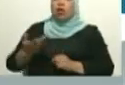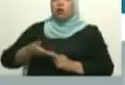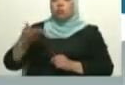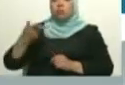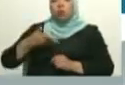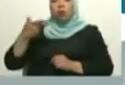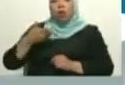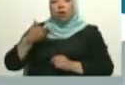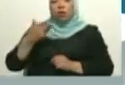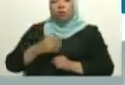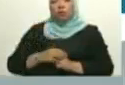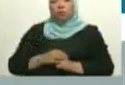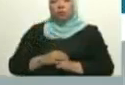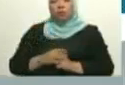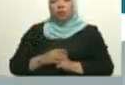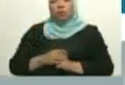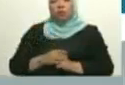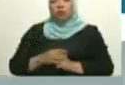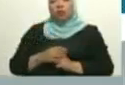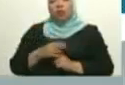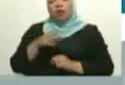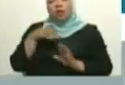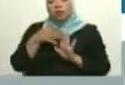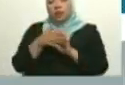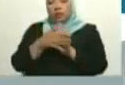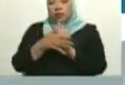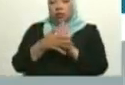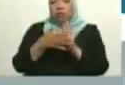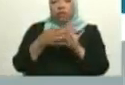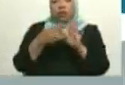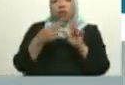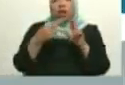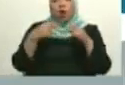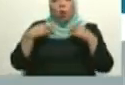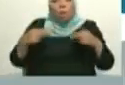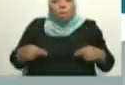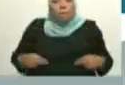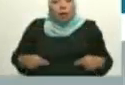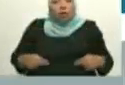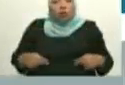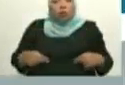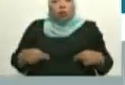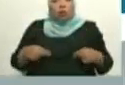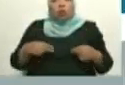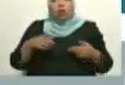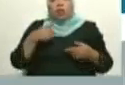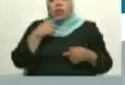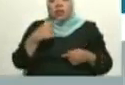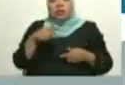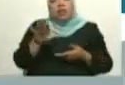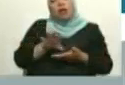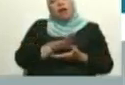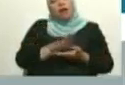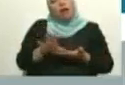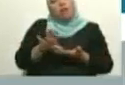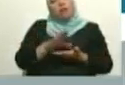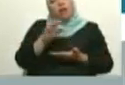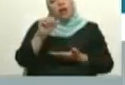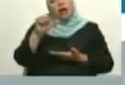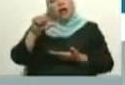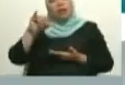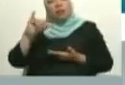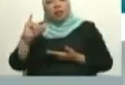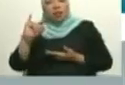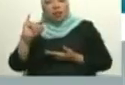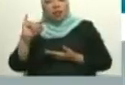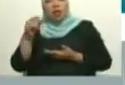si de humanidad estamos hablando, como dice la canción de Ali, para que sea humana